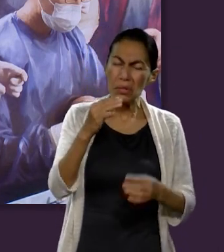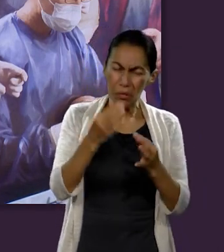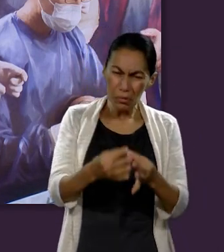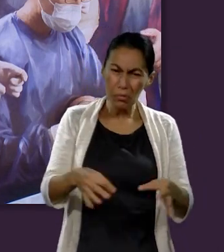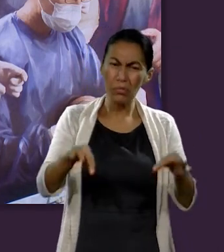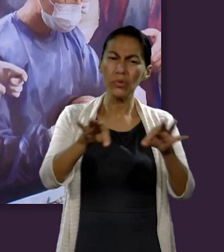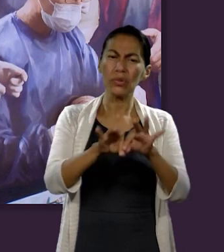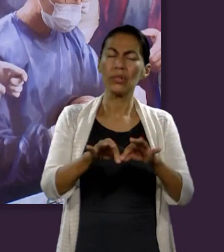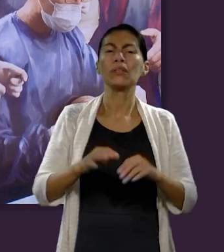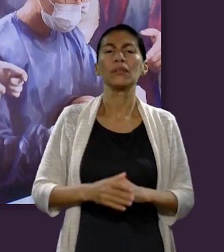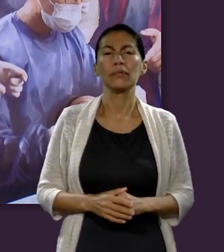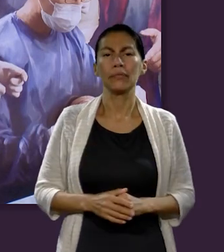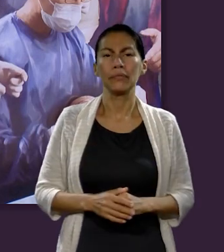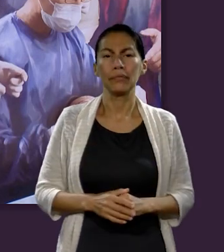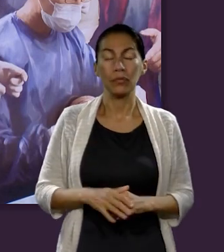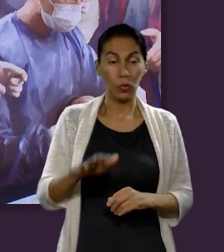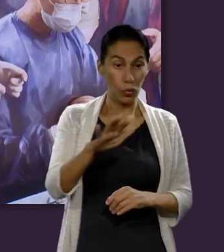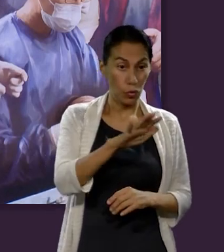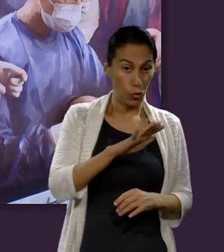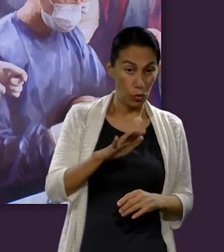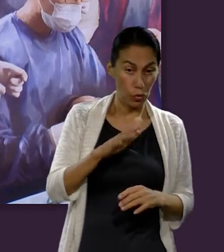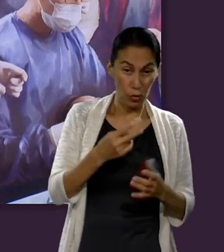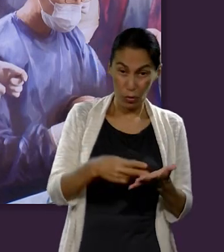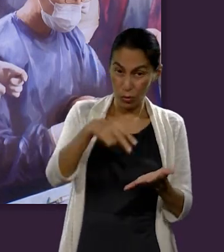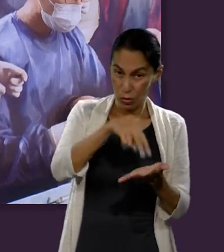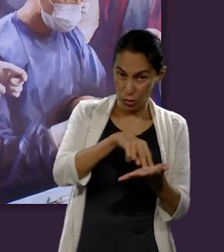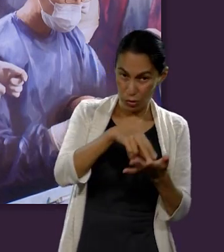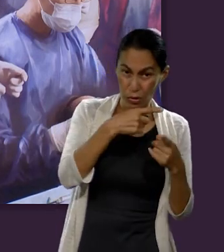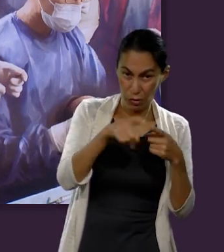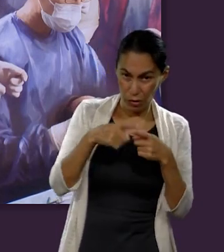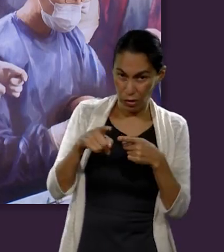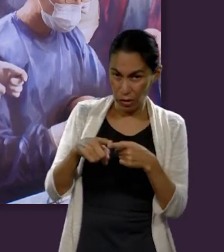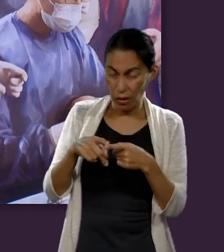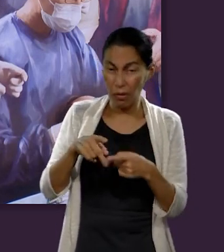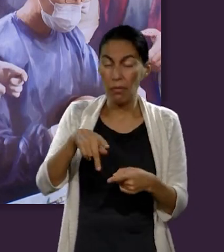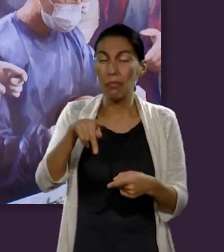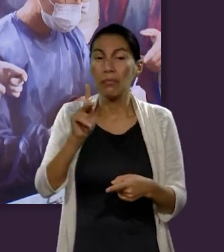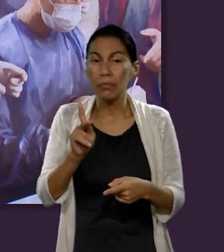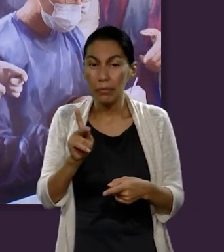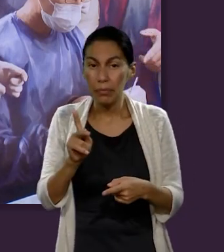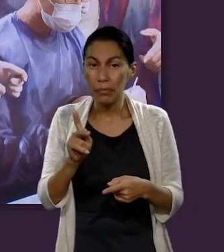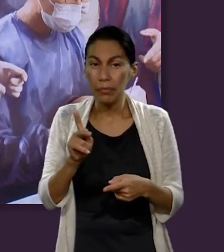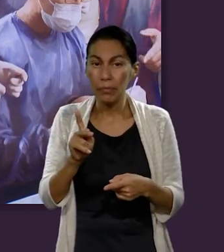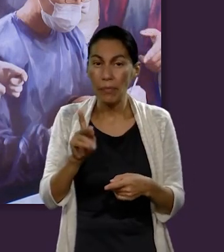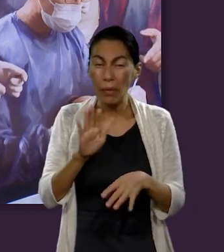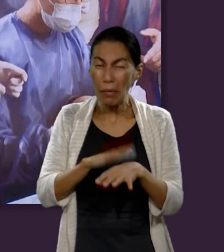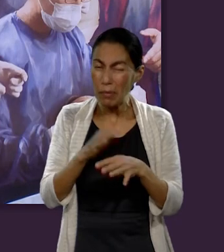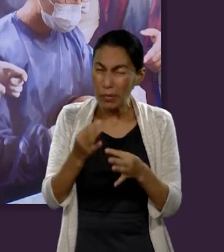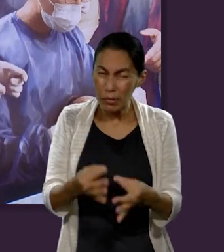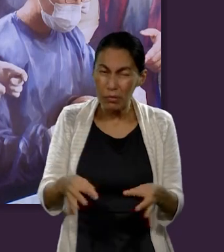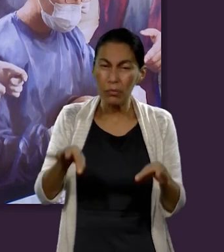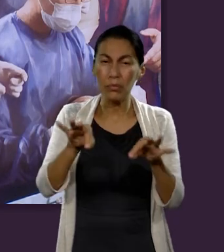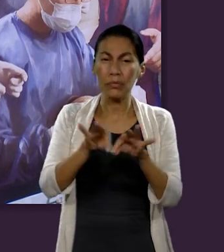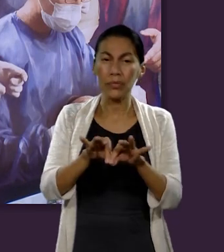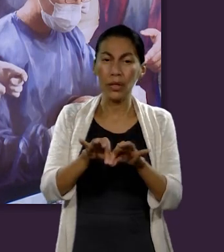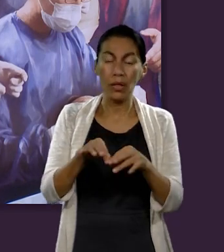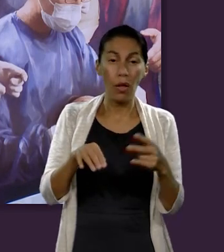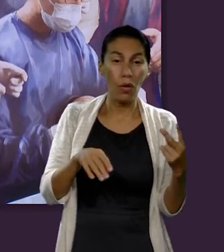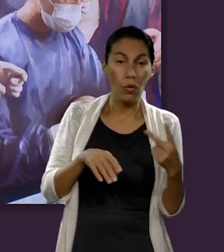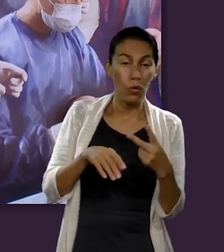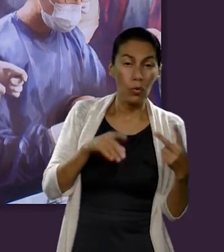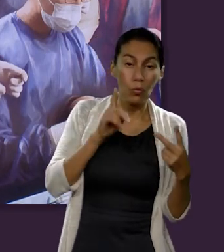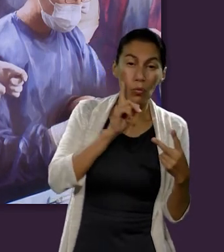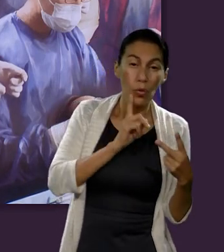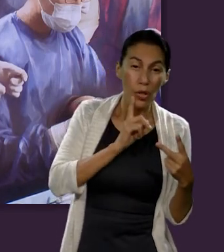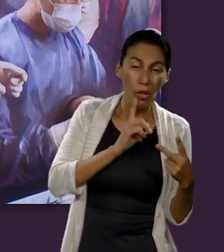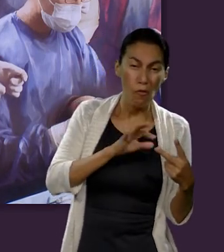y el mecanismo de la resurrección es un poco diferente. Pero lo importante es que las dos